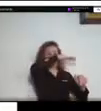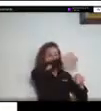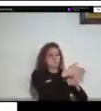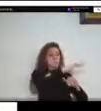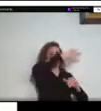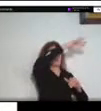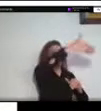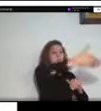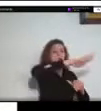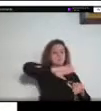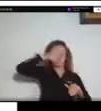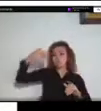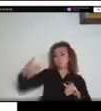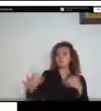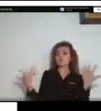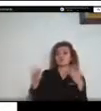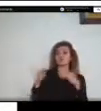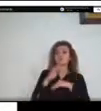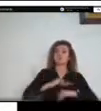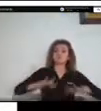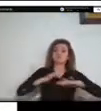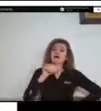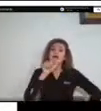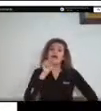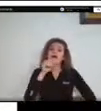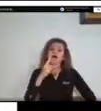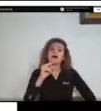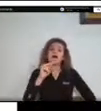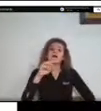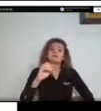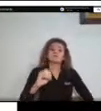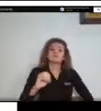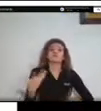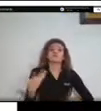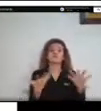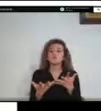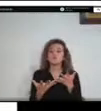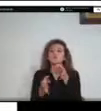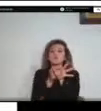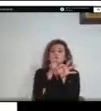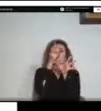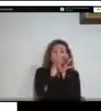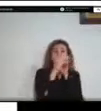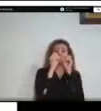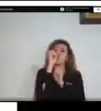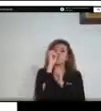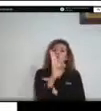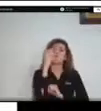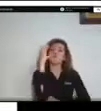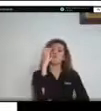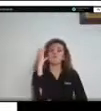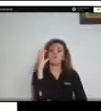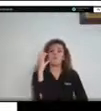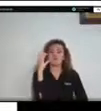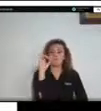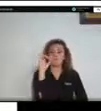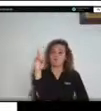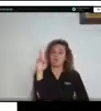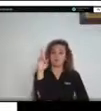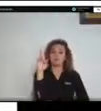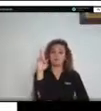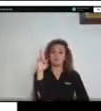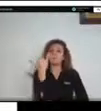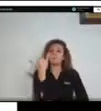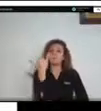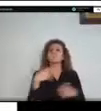la cual hace parte de la cordillera oriental colombiana, en donde hay ecosistemas de bosque alto andino, de